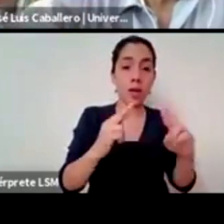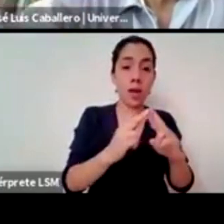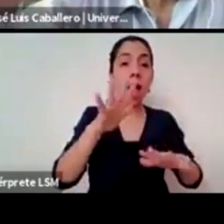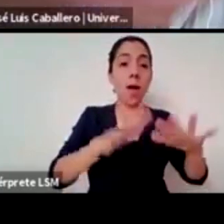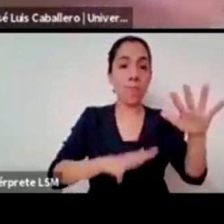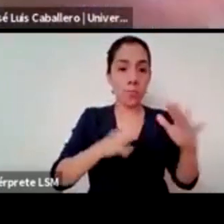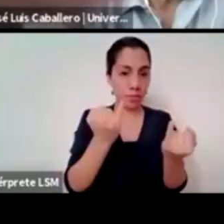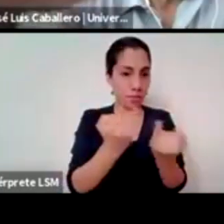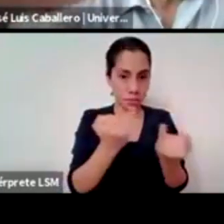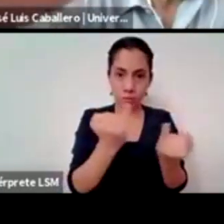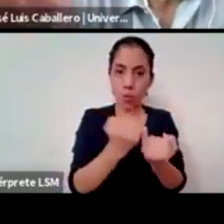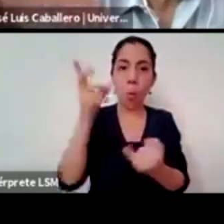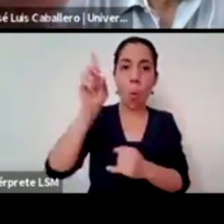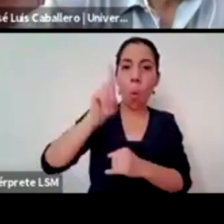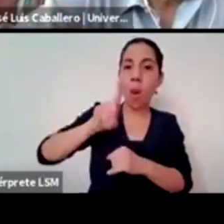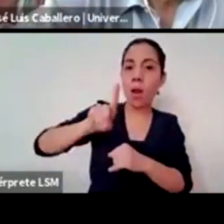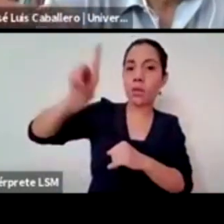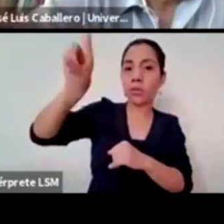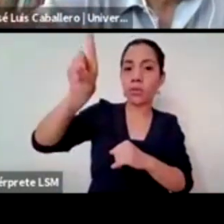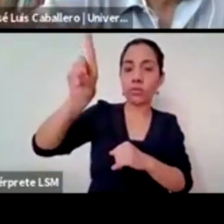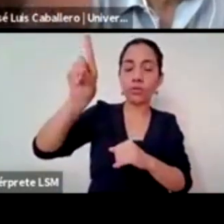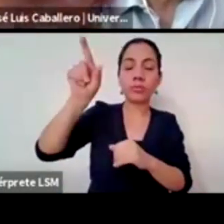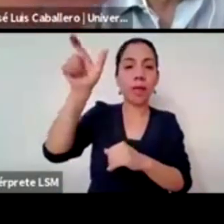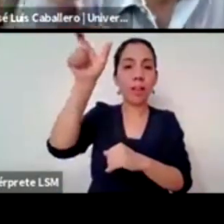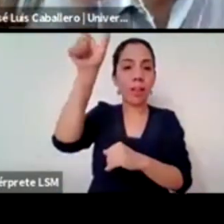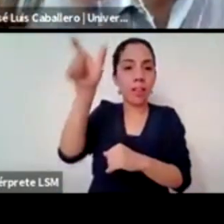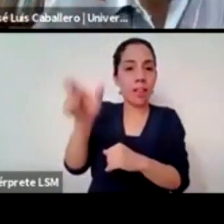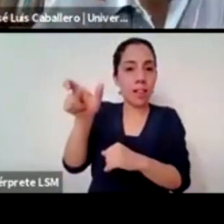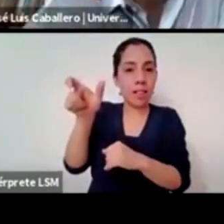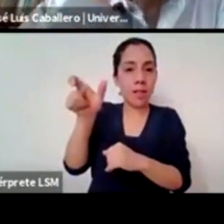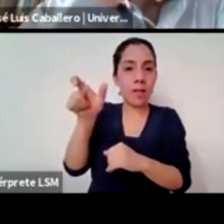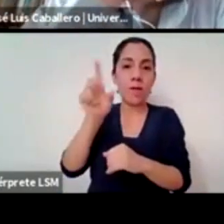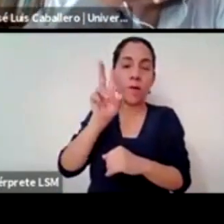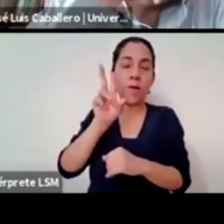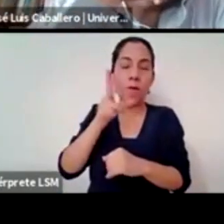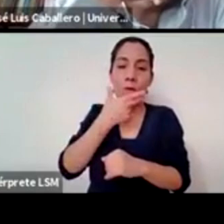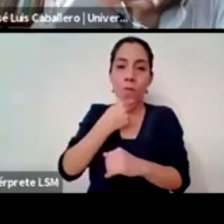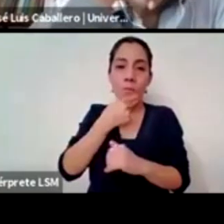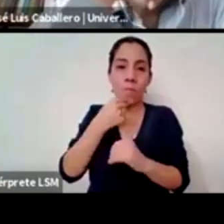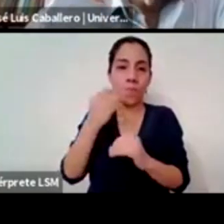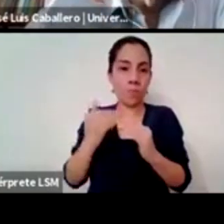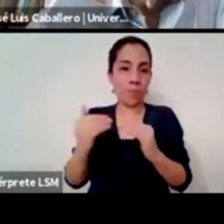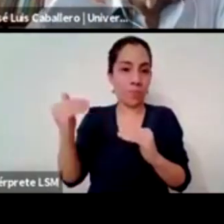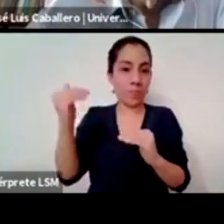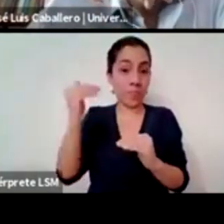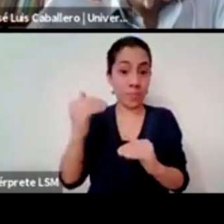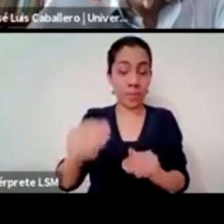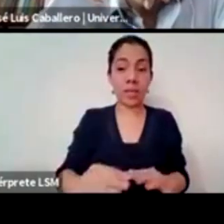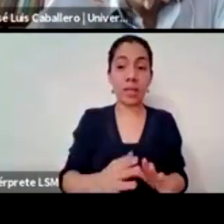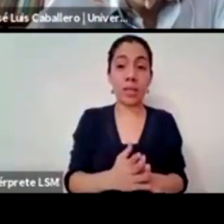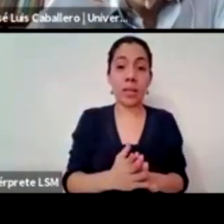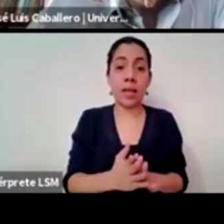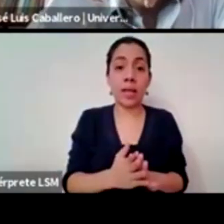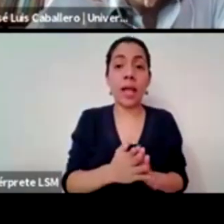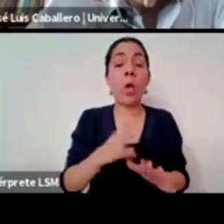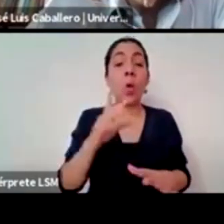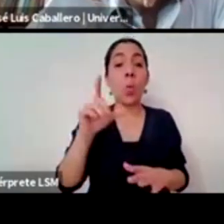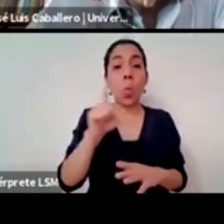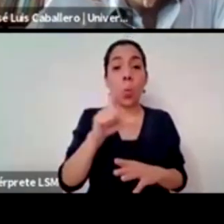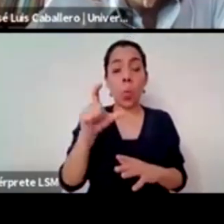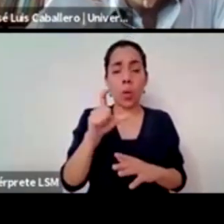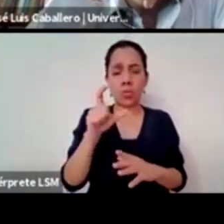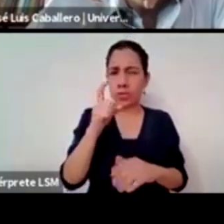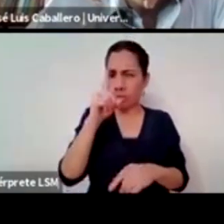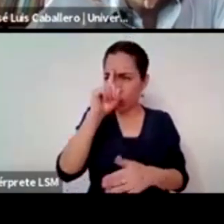y creo que ahí está el problema de fondo cuando algo se diviniza se